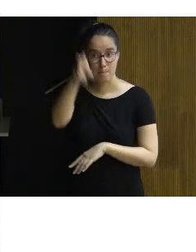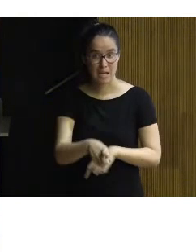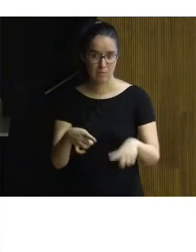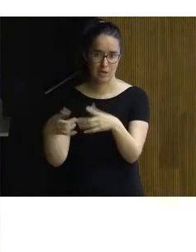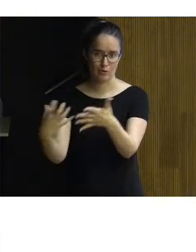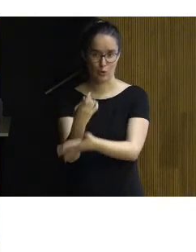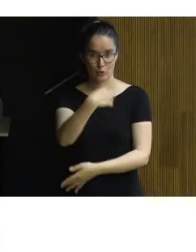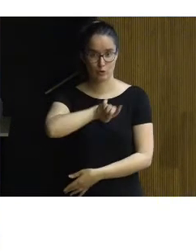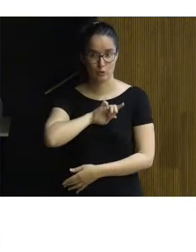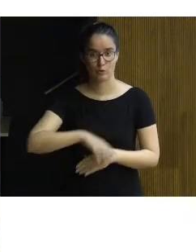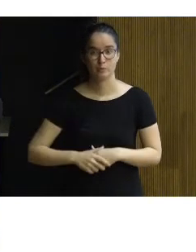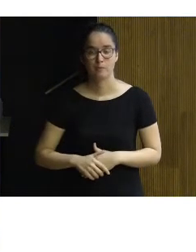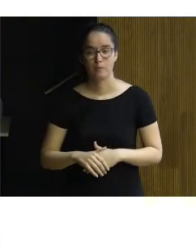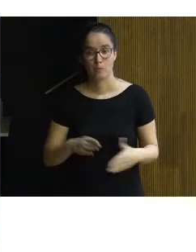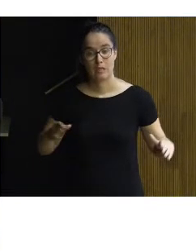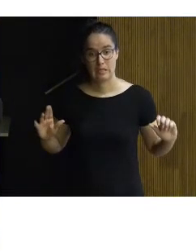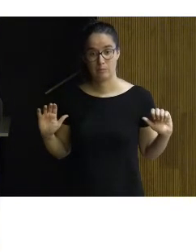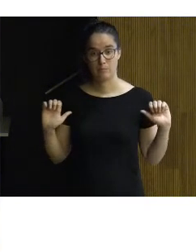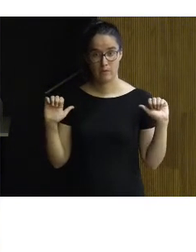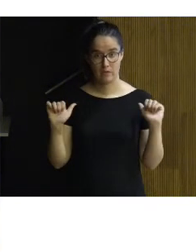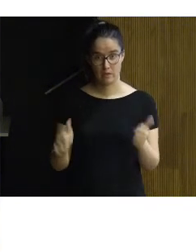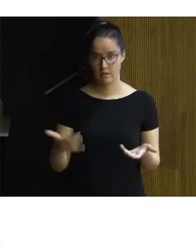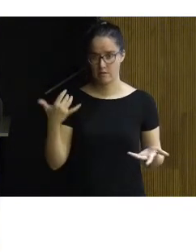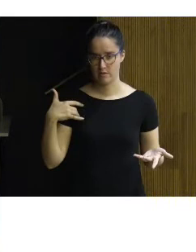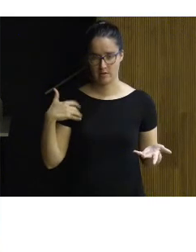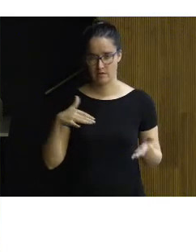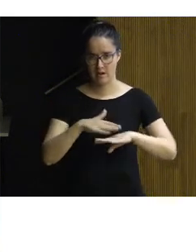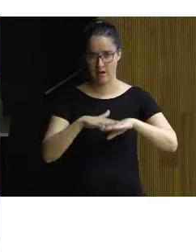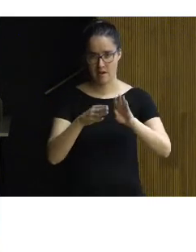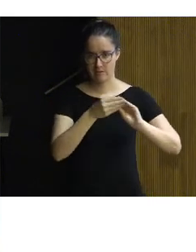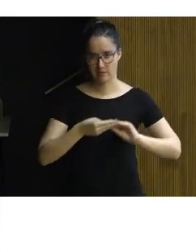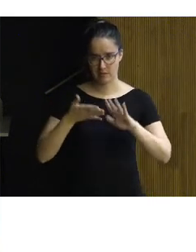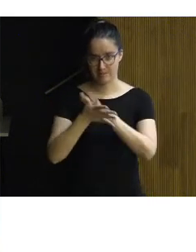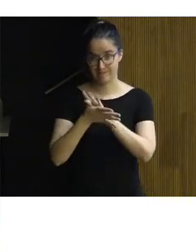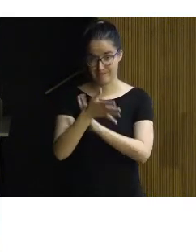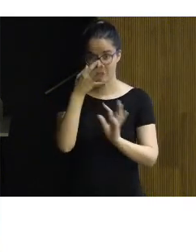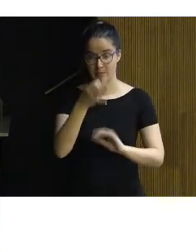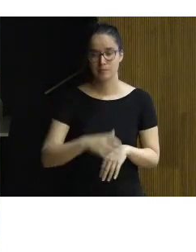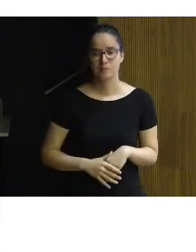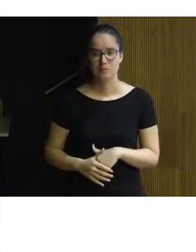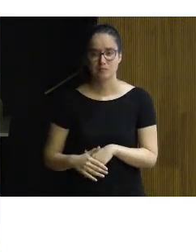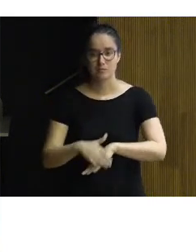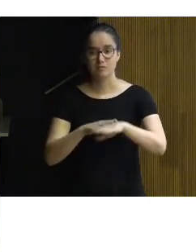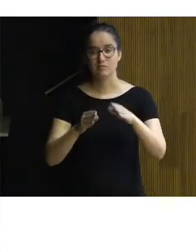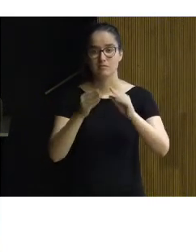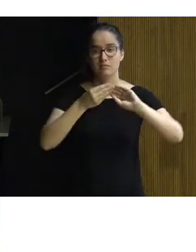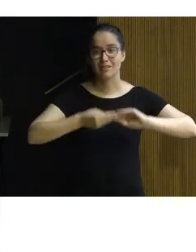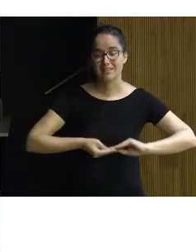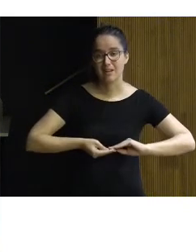todos nosotros. Bueno, voy a entrar ya a lo que es el propio estándar. El estándar se ha